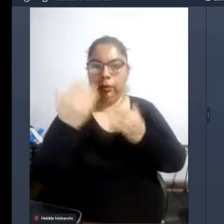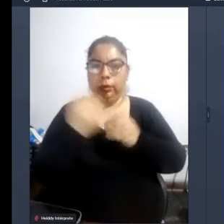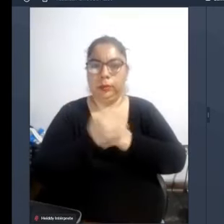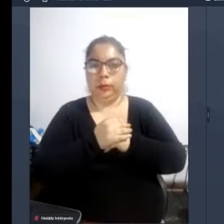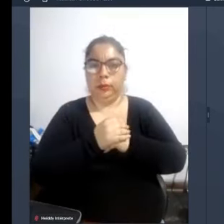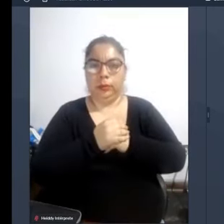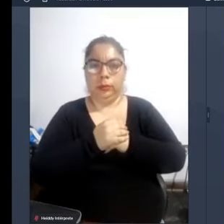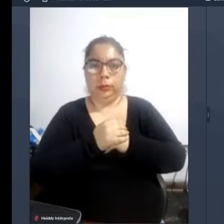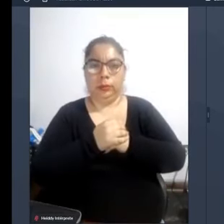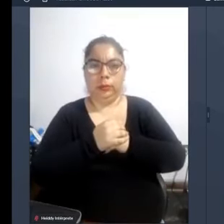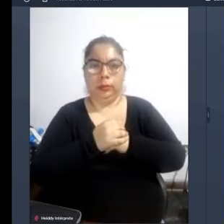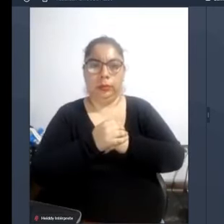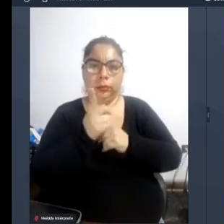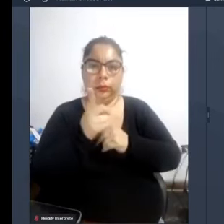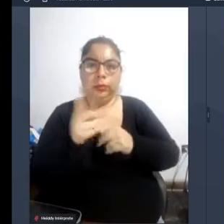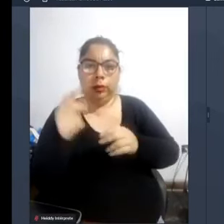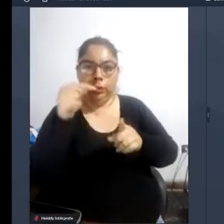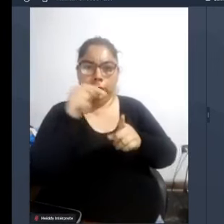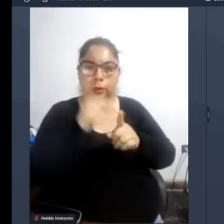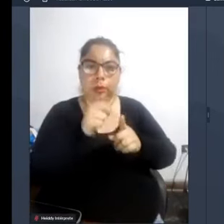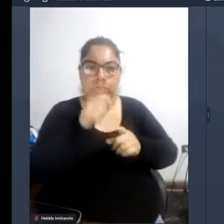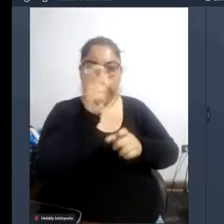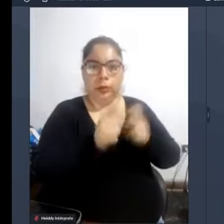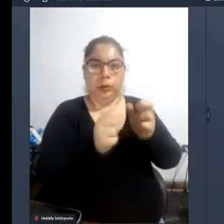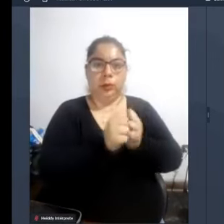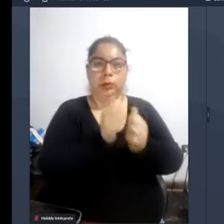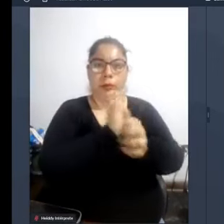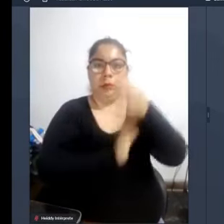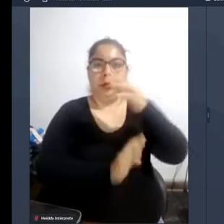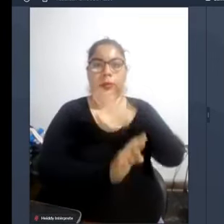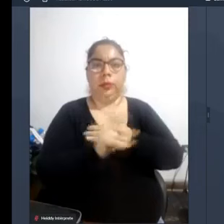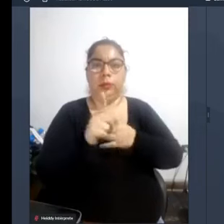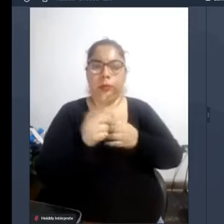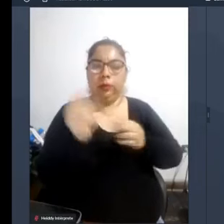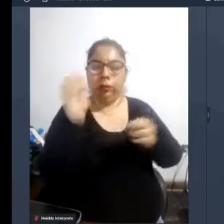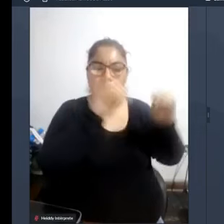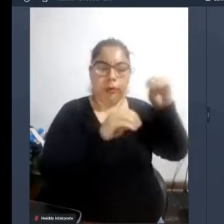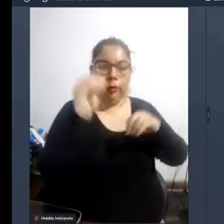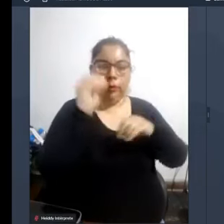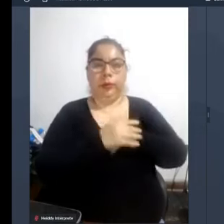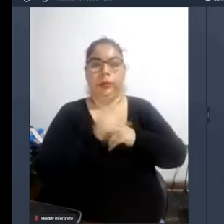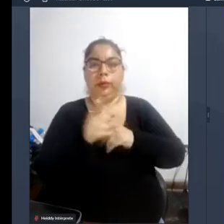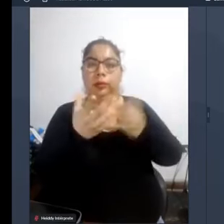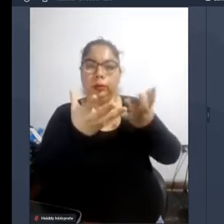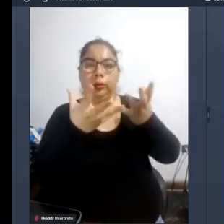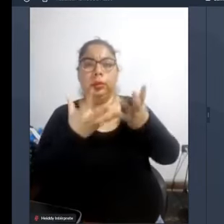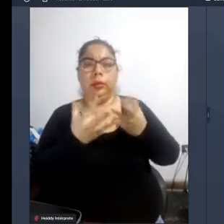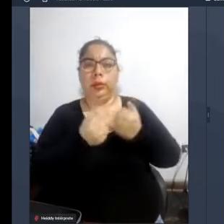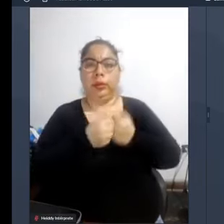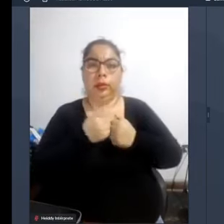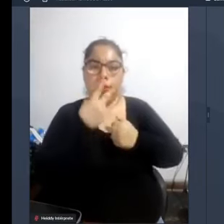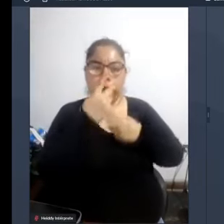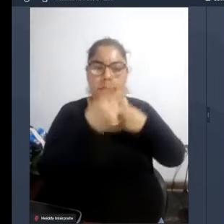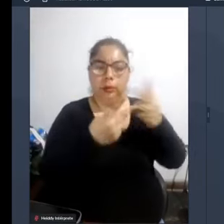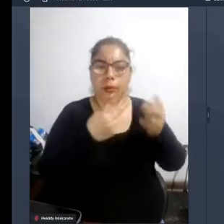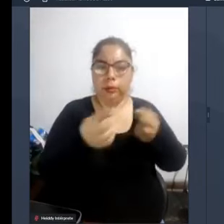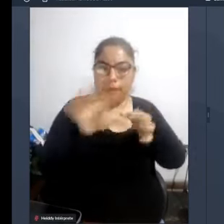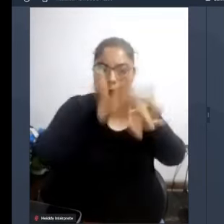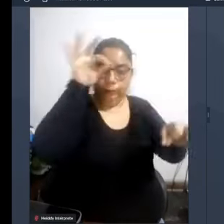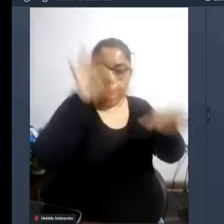presenten las temáticas y las personas con discapacidad presenten sus aportes sino que se requiere que se tomen esos aportes